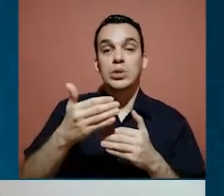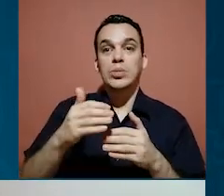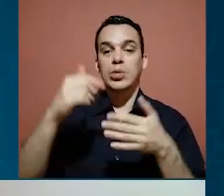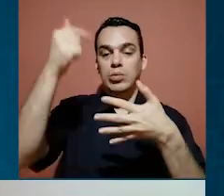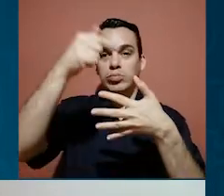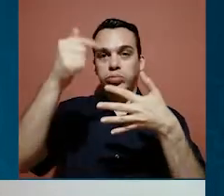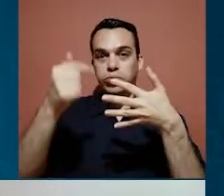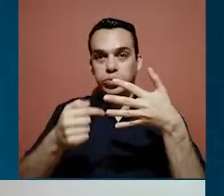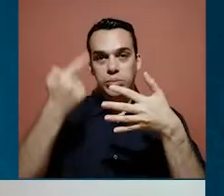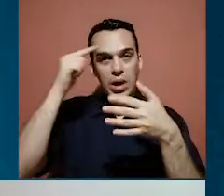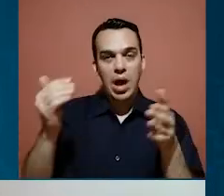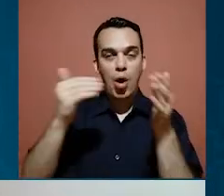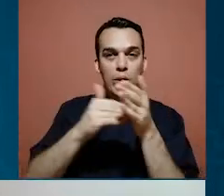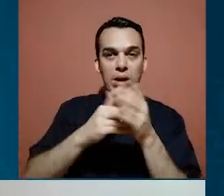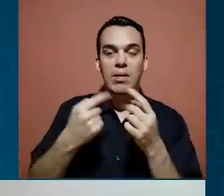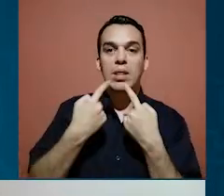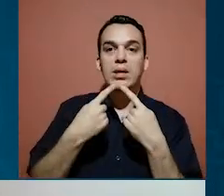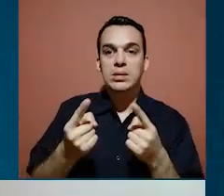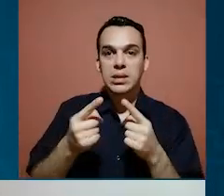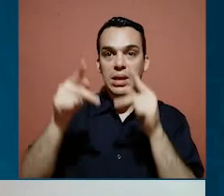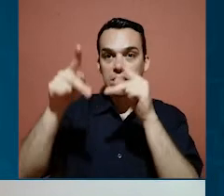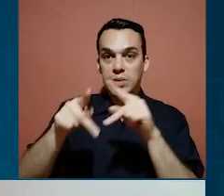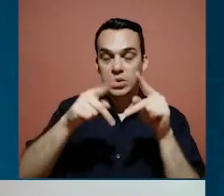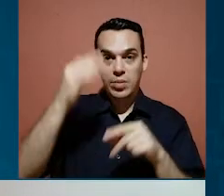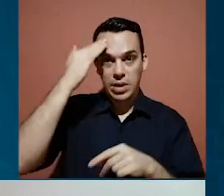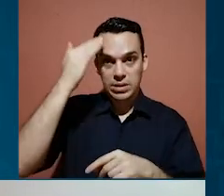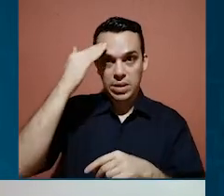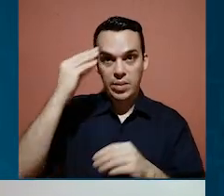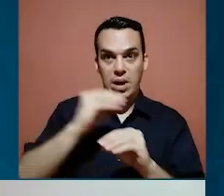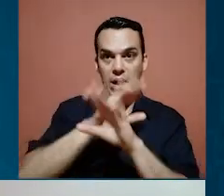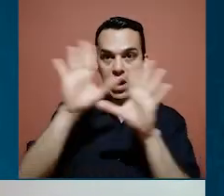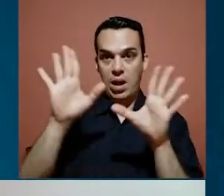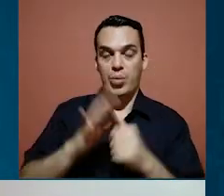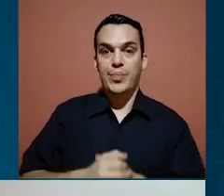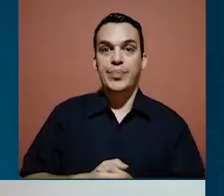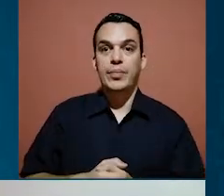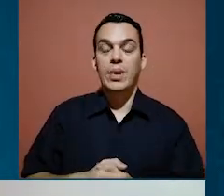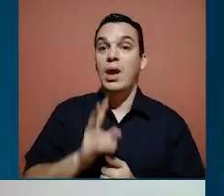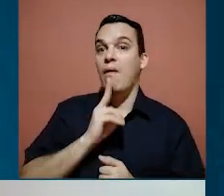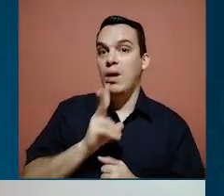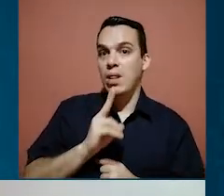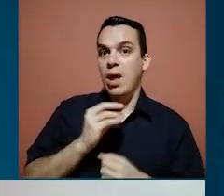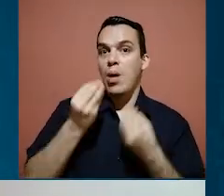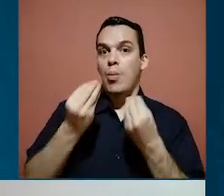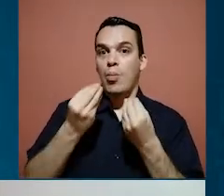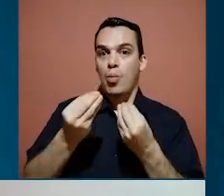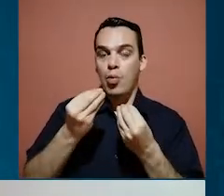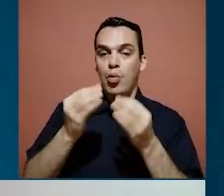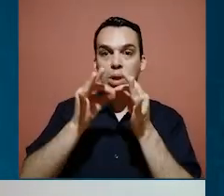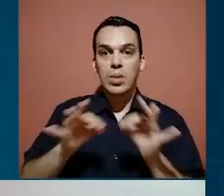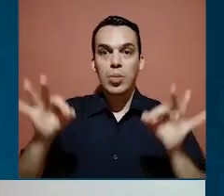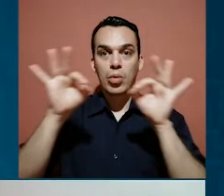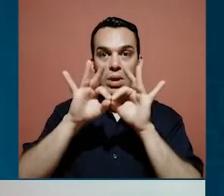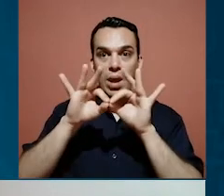los podríamos retomar, Jenny, para volvérselos a decir a la gente para que los tengan bien claros. Entonces de verdad que es muy importante